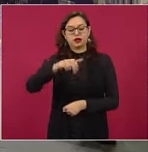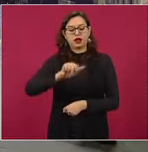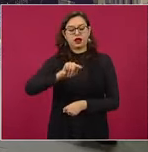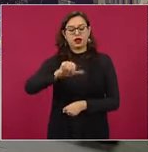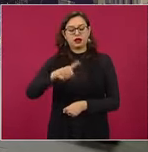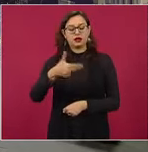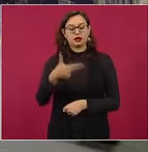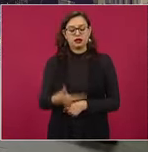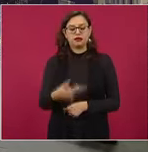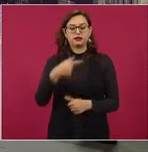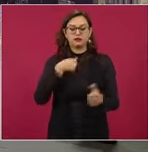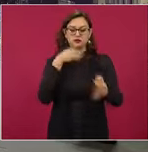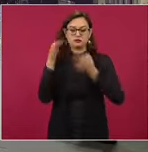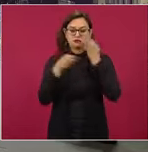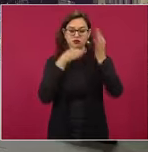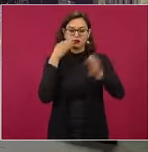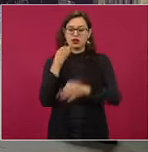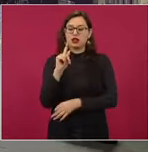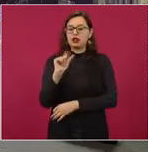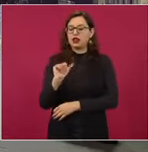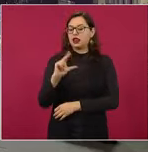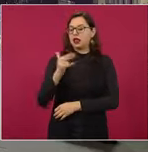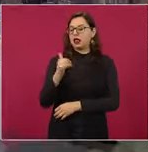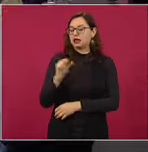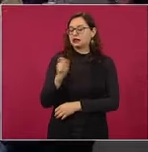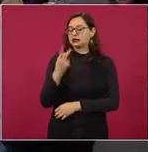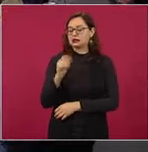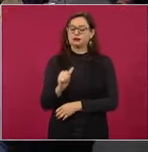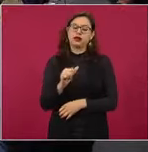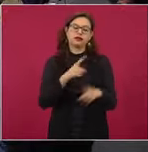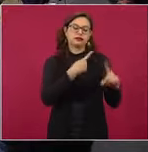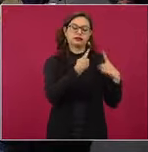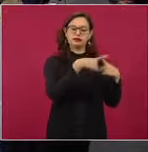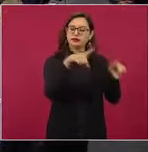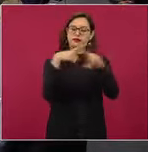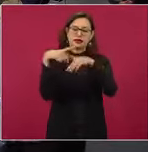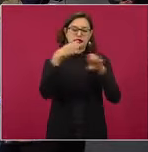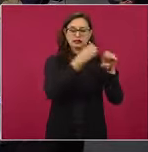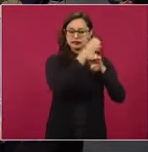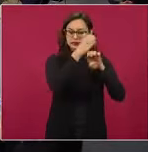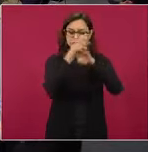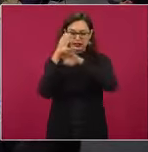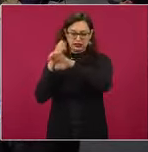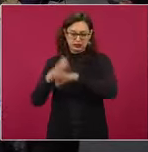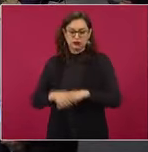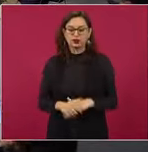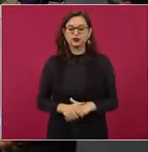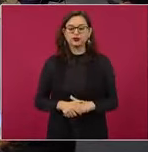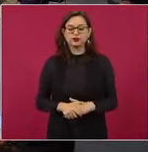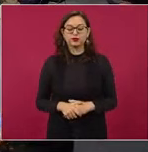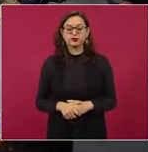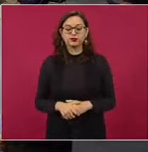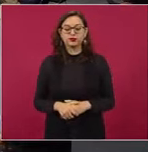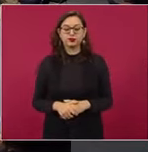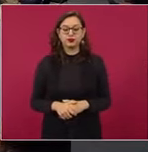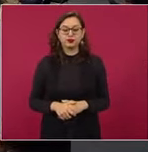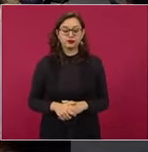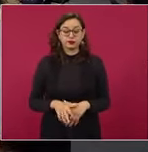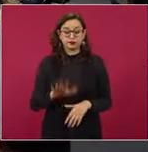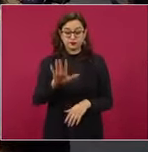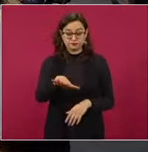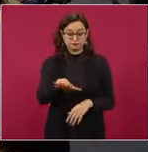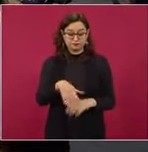La Chispa, Ciudad de México, Tabasco, Campeche, Yucatán y La Petrolera. La semana pasada